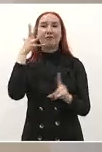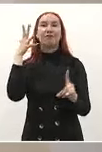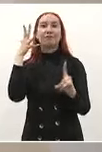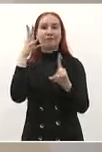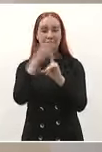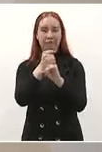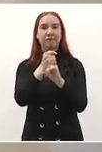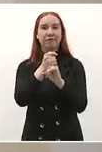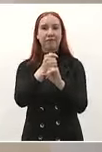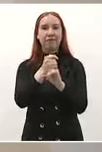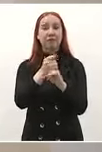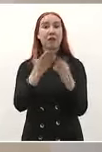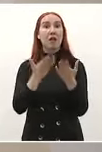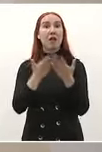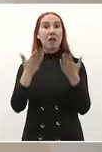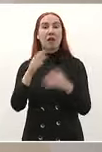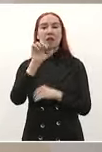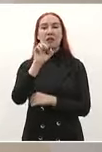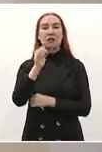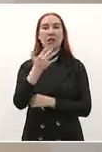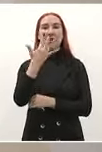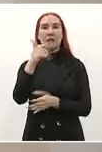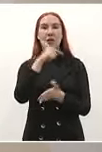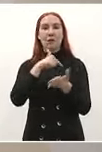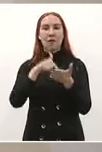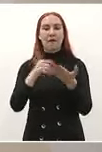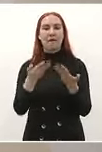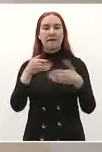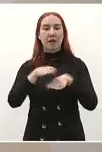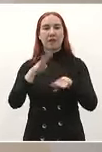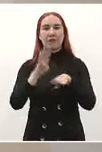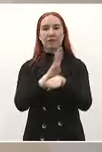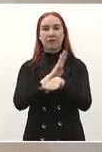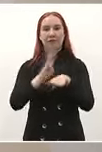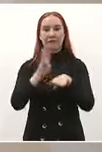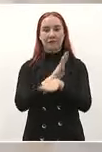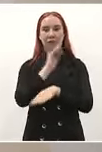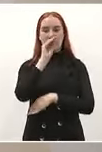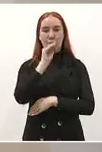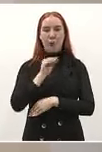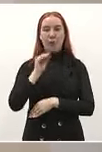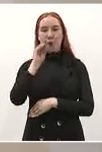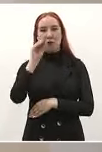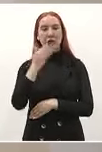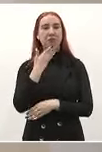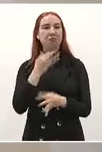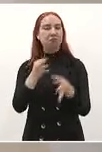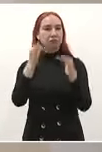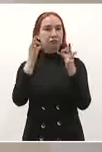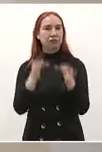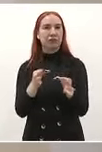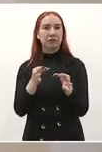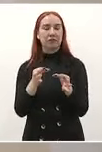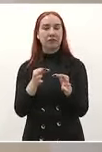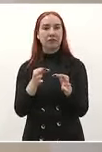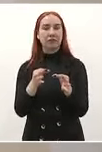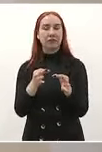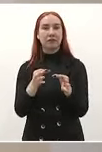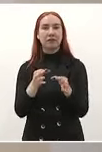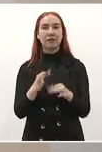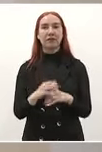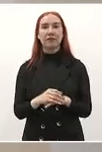son 65 sucursales del banco del bienestar para